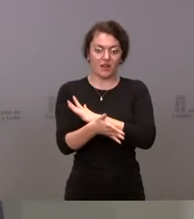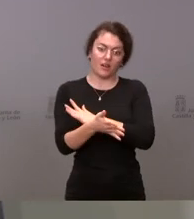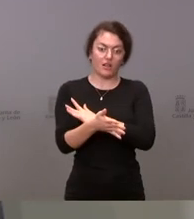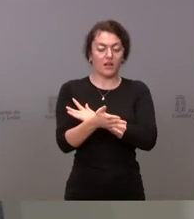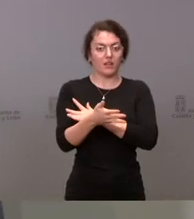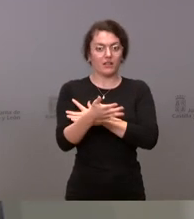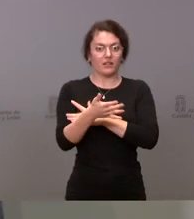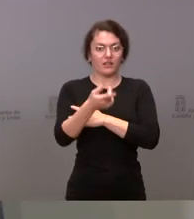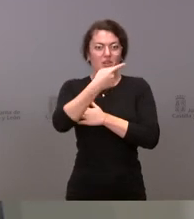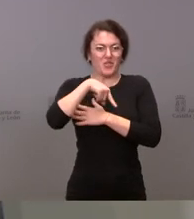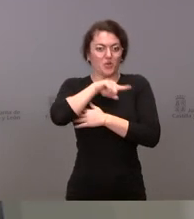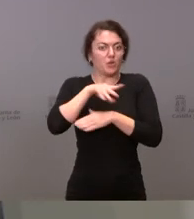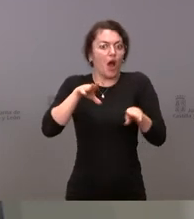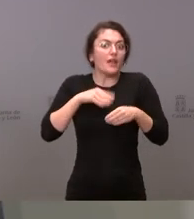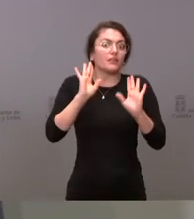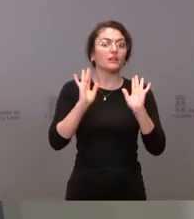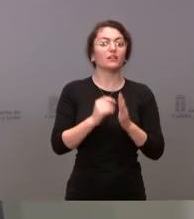y en política